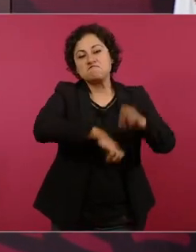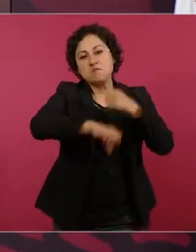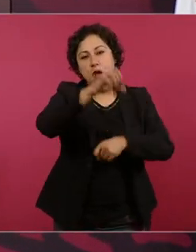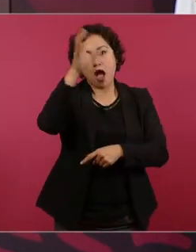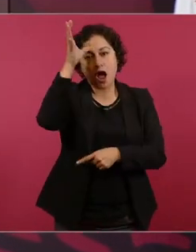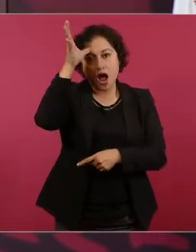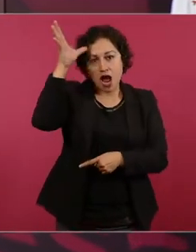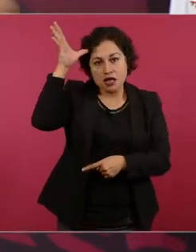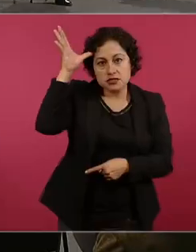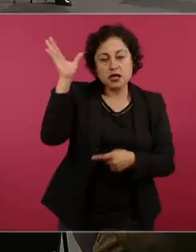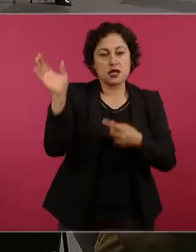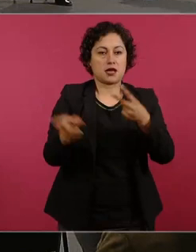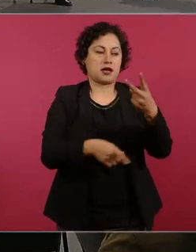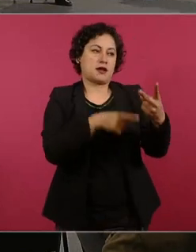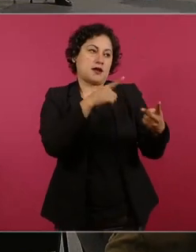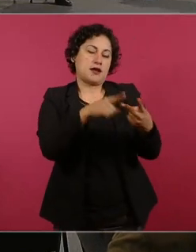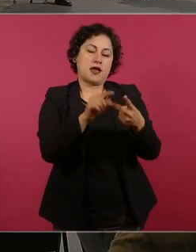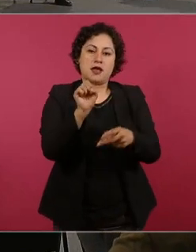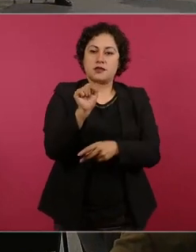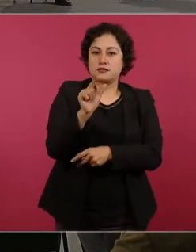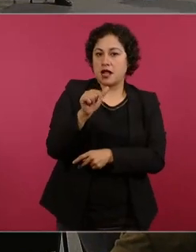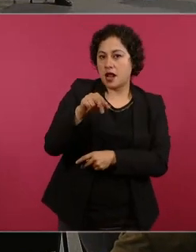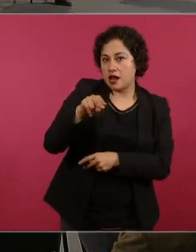Grupo Salinas aceptaba